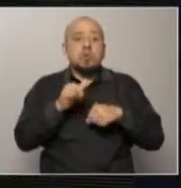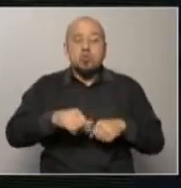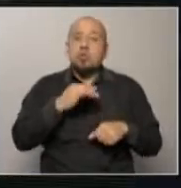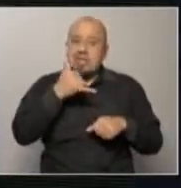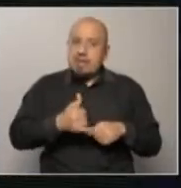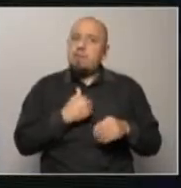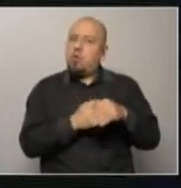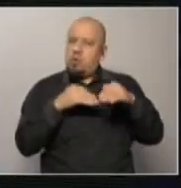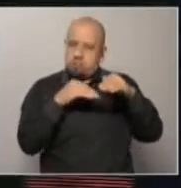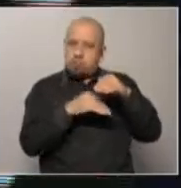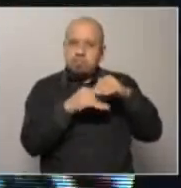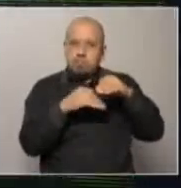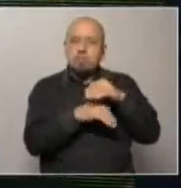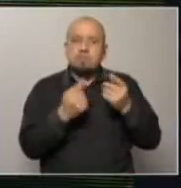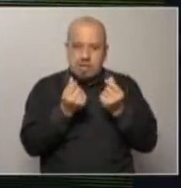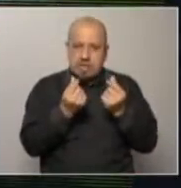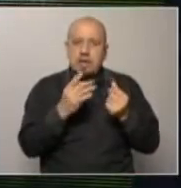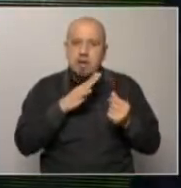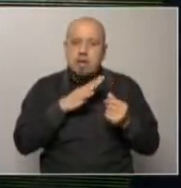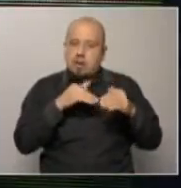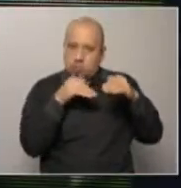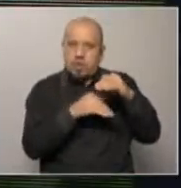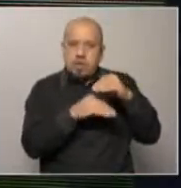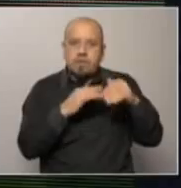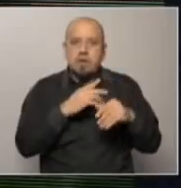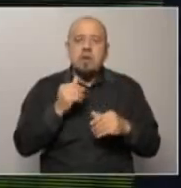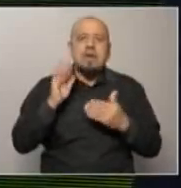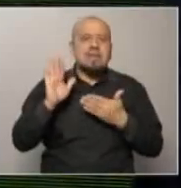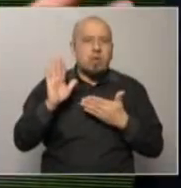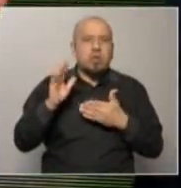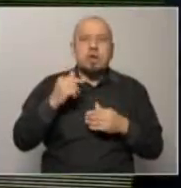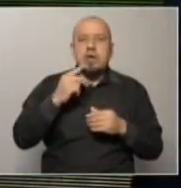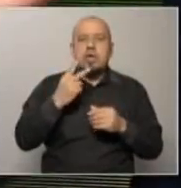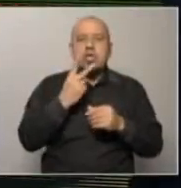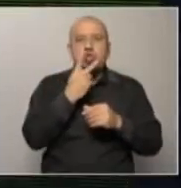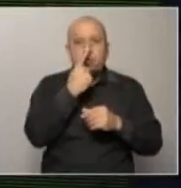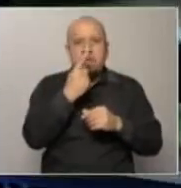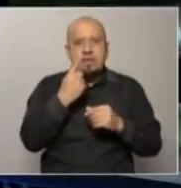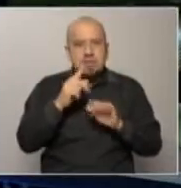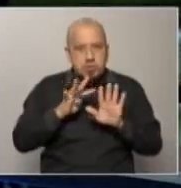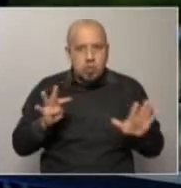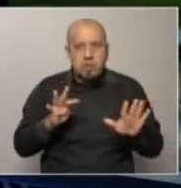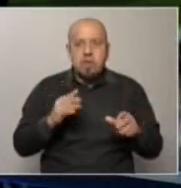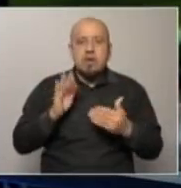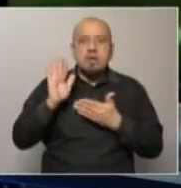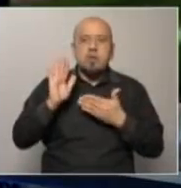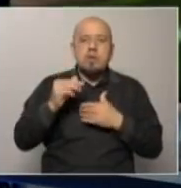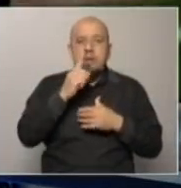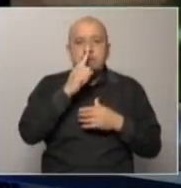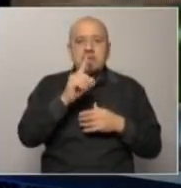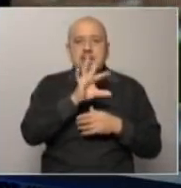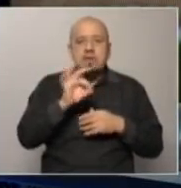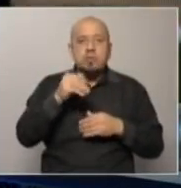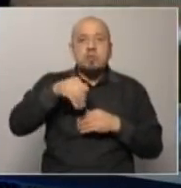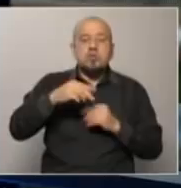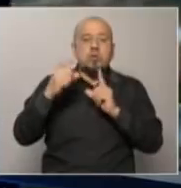financiera donde para tener una idea Uruguay de deuda en 2019 deuda neta que emitió emitió 1500 millones de dólares